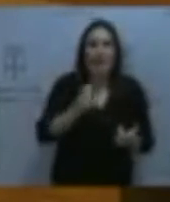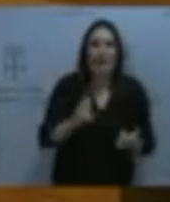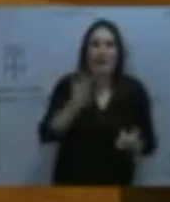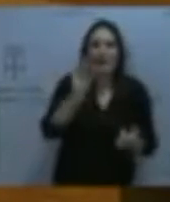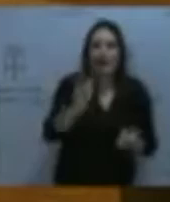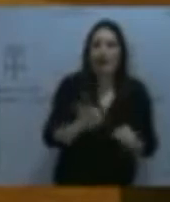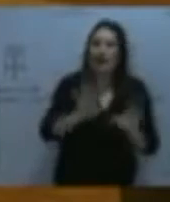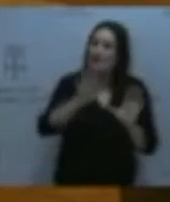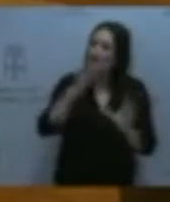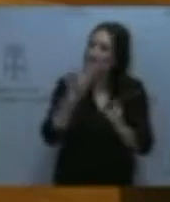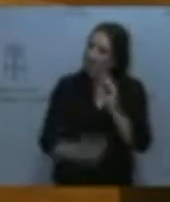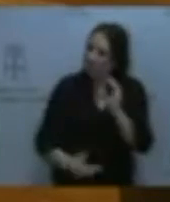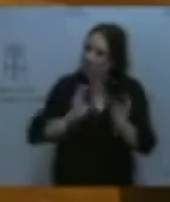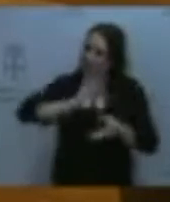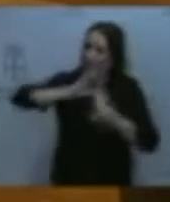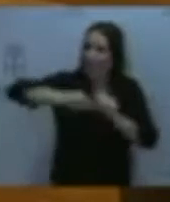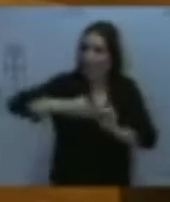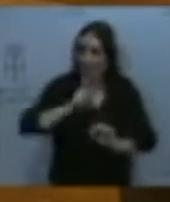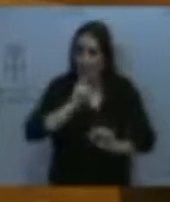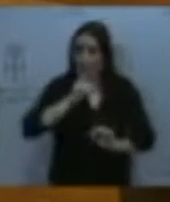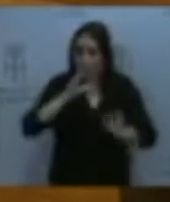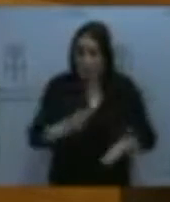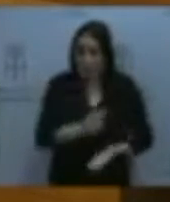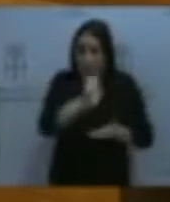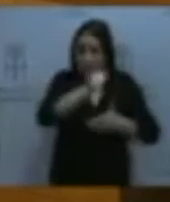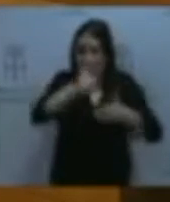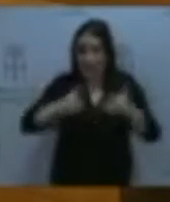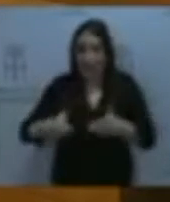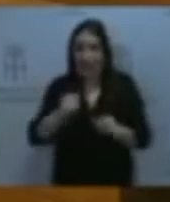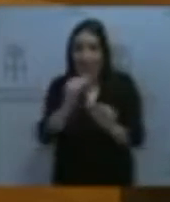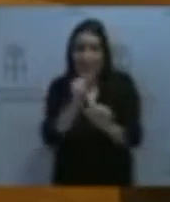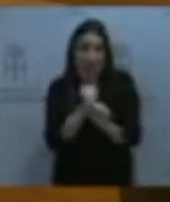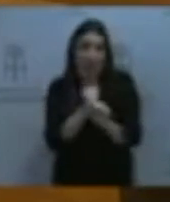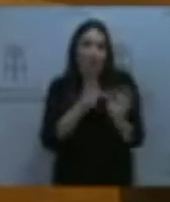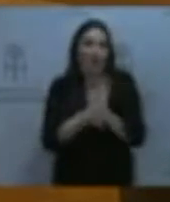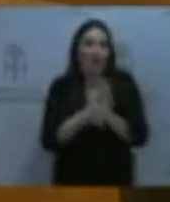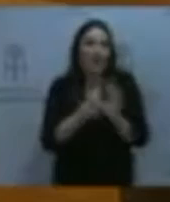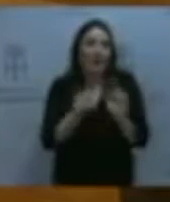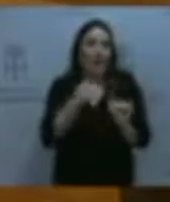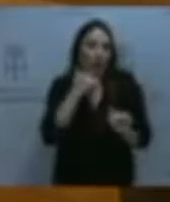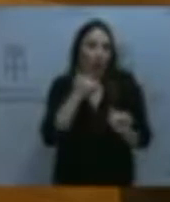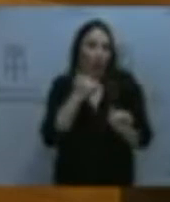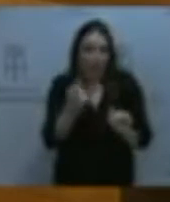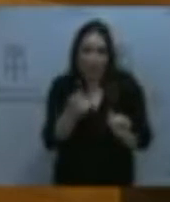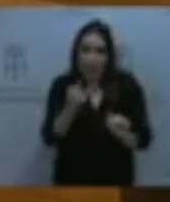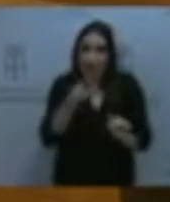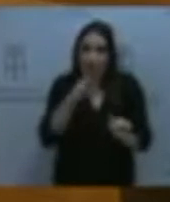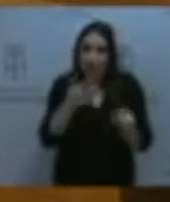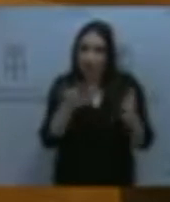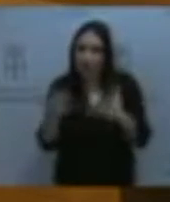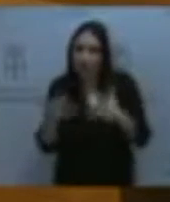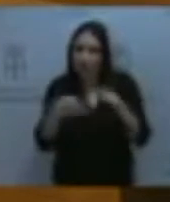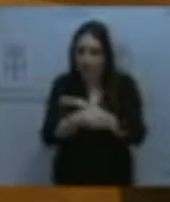fallando na aplicación. La bolsa de demandantes de empleo y un mecanismo necesario para facilizar el acceso al traballo,